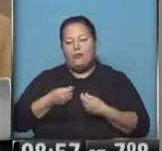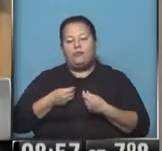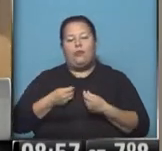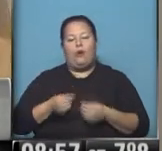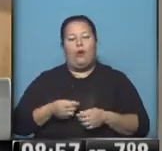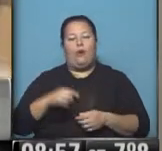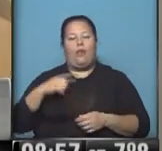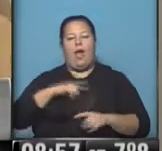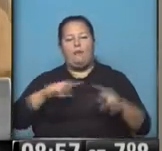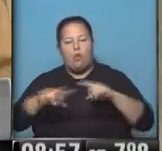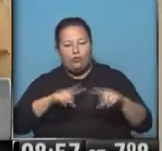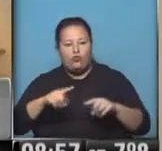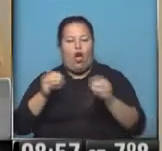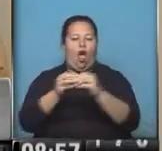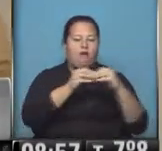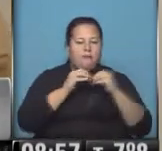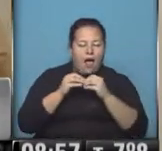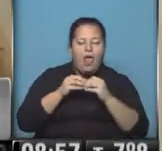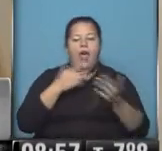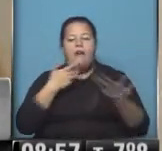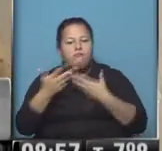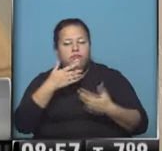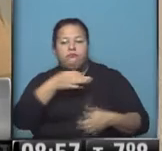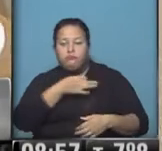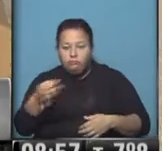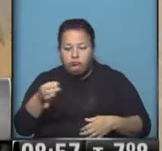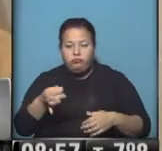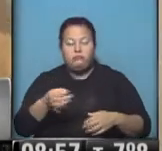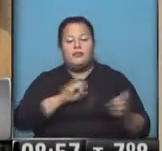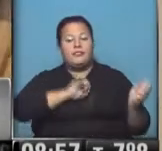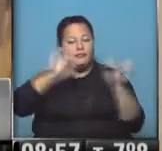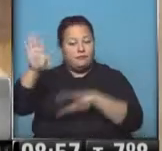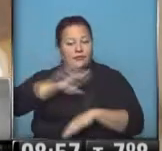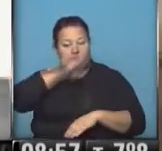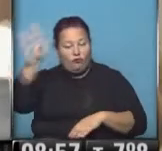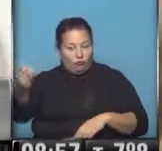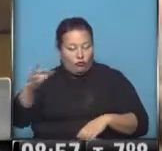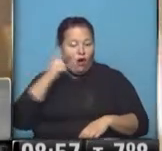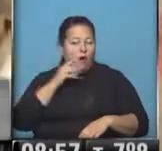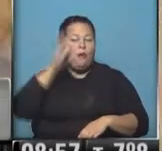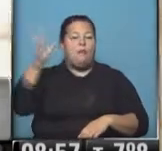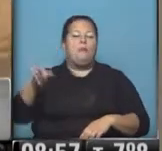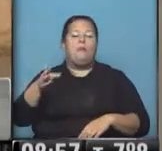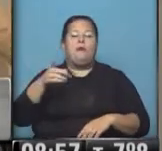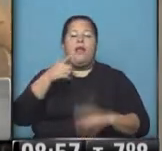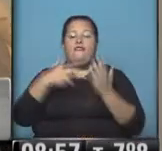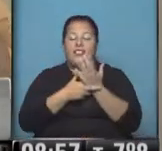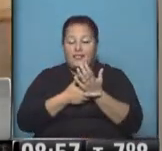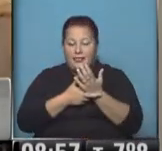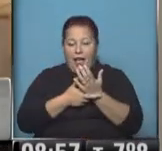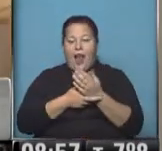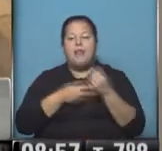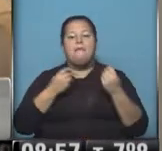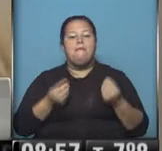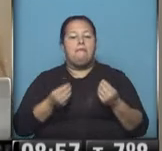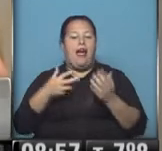de nuestras producciones, de nuestros colegas, a ver si realmente se trasladó ya Rebagliati hacia la fiscalía justamente para